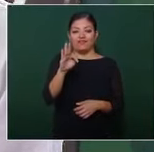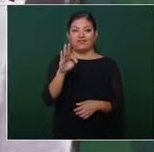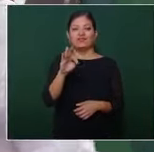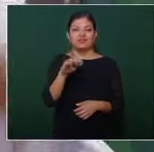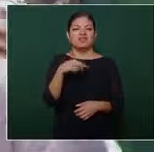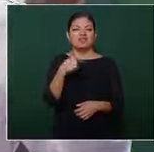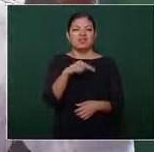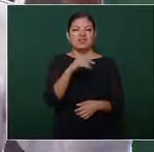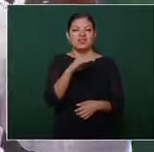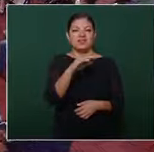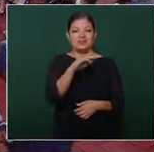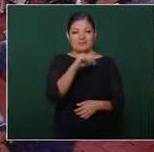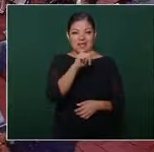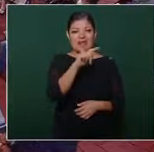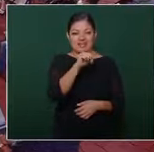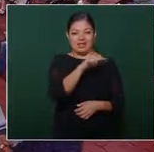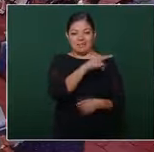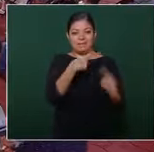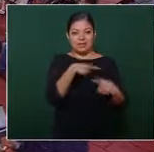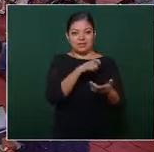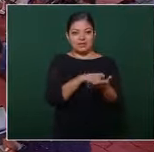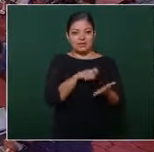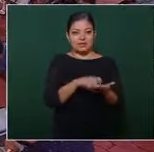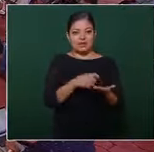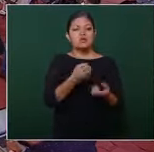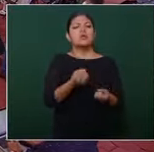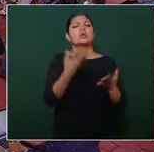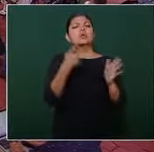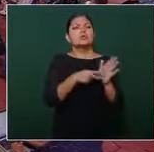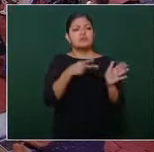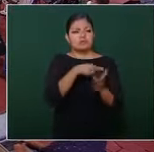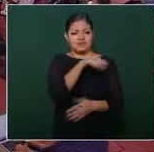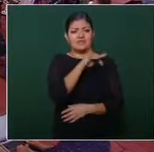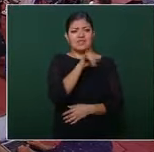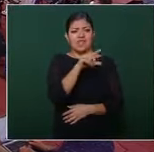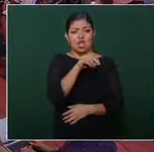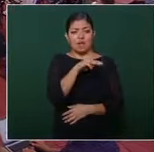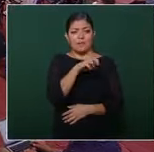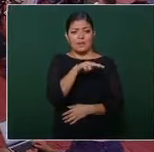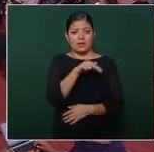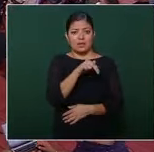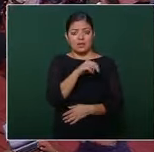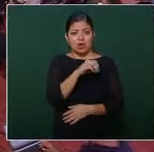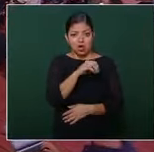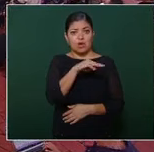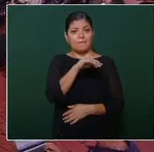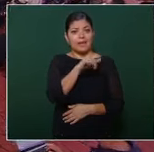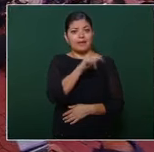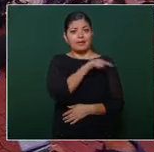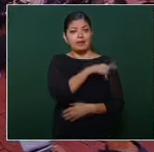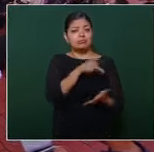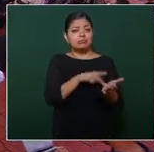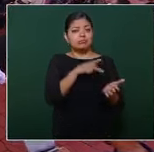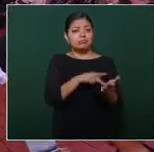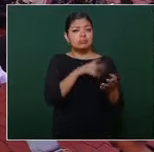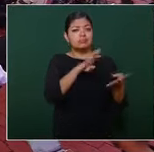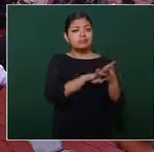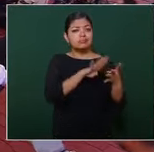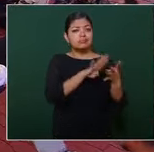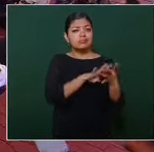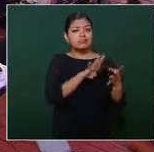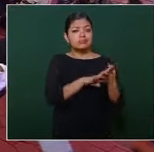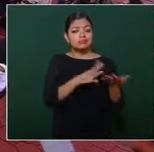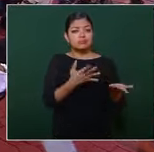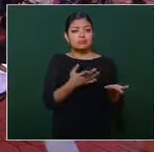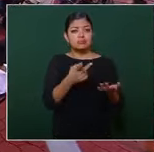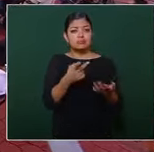¿cuántas veces Filomeno Mata estuvo en la cárcel y le destruyeron